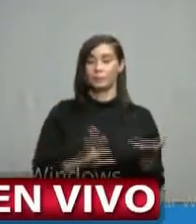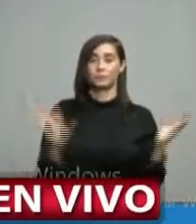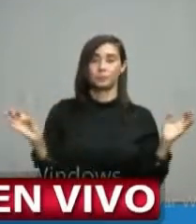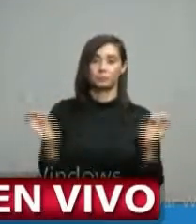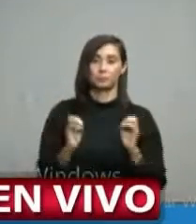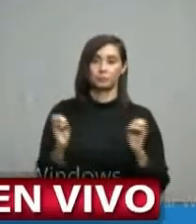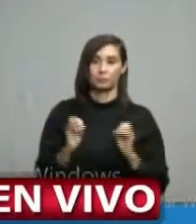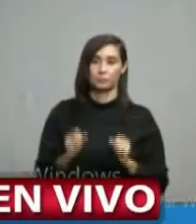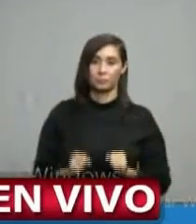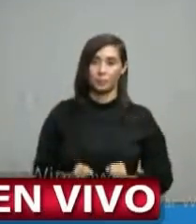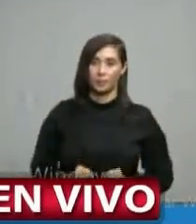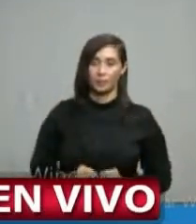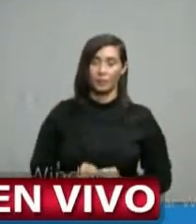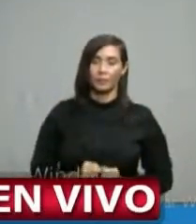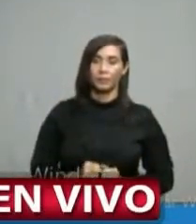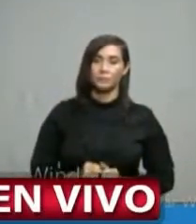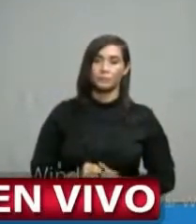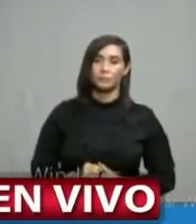fallecimientos.